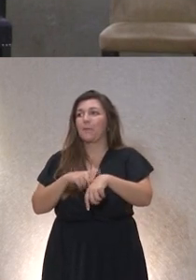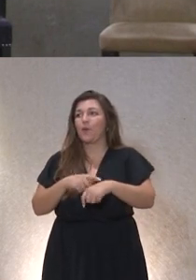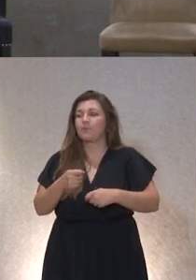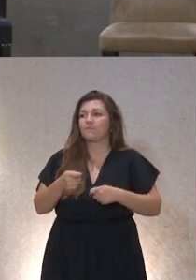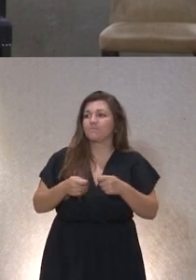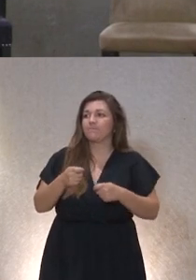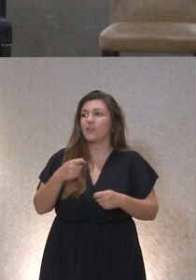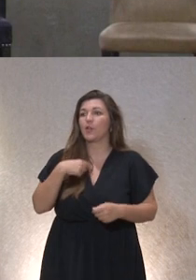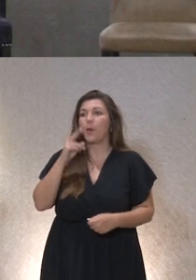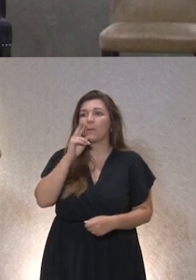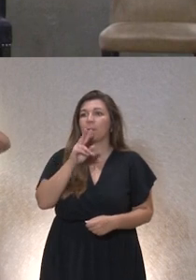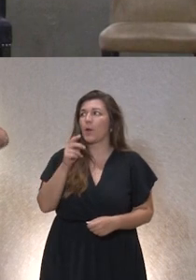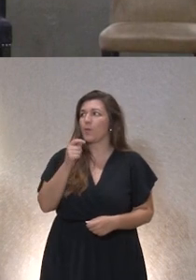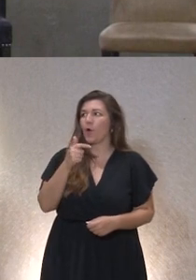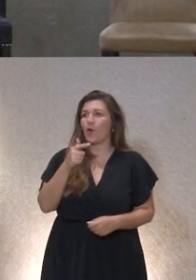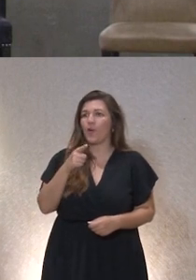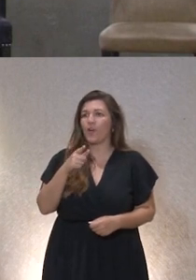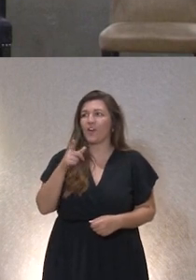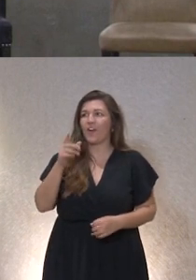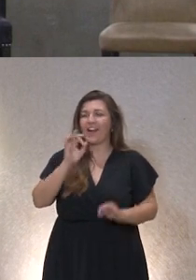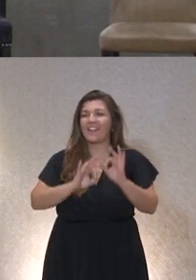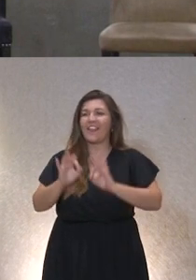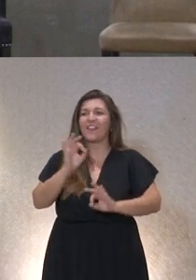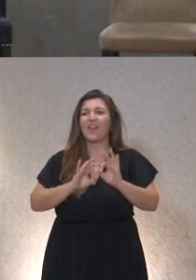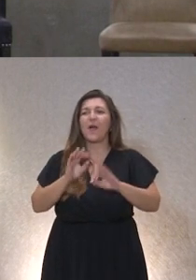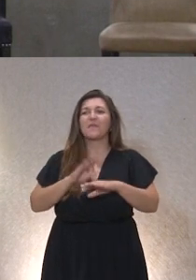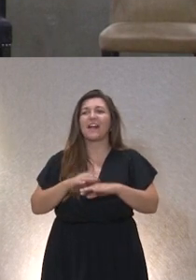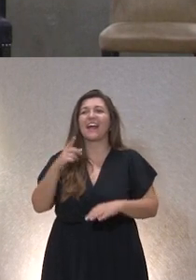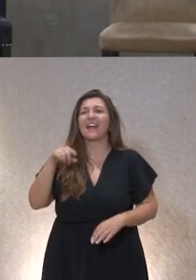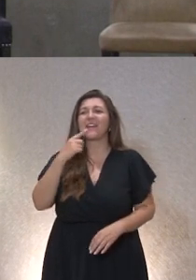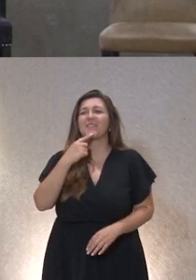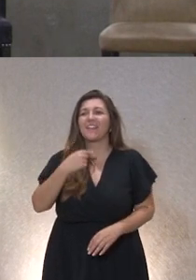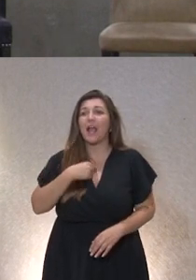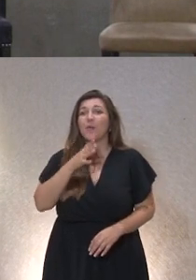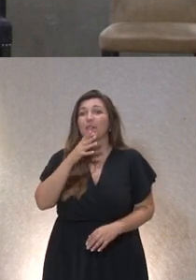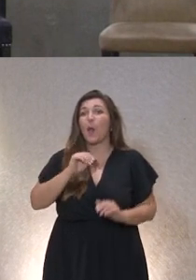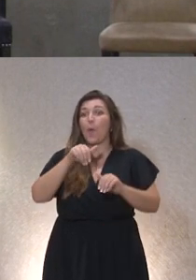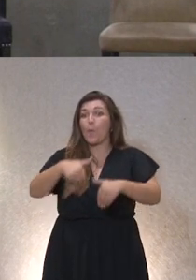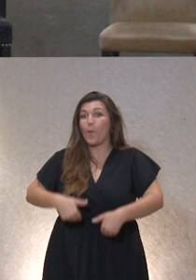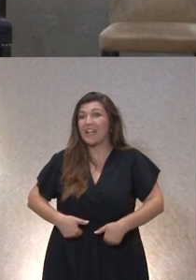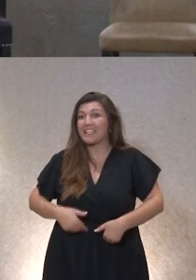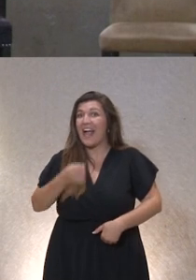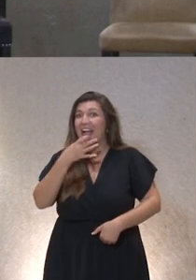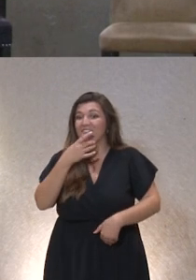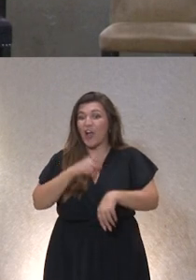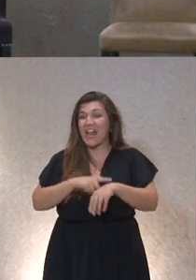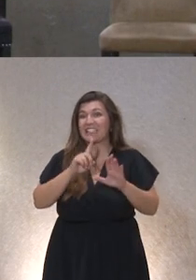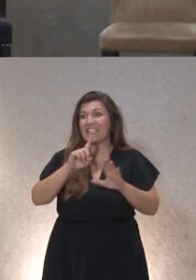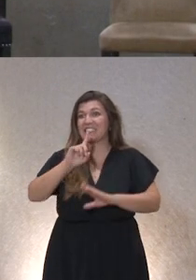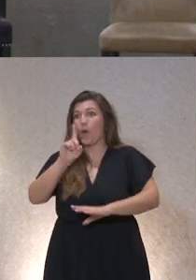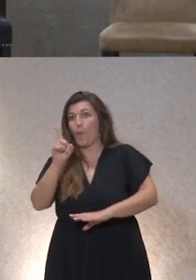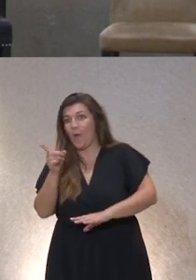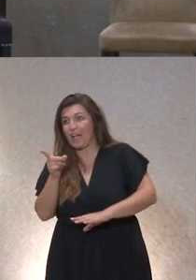un poco a la organización para que me digan porque teníamos prevista la vuelta del café a las 6 y cuarto y nos estamos yendo